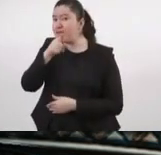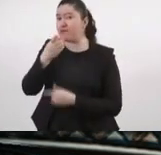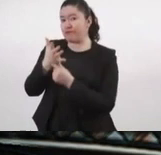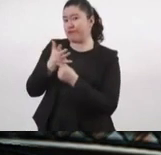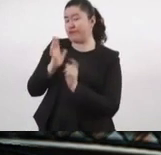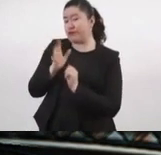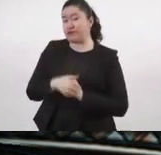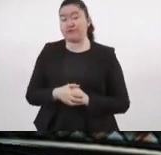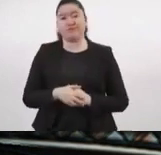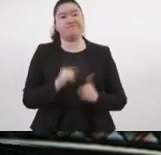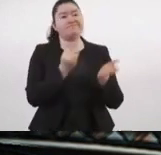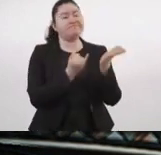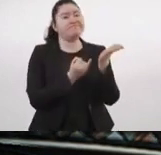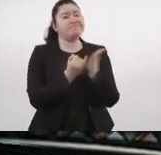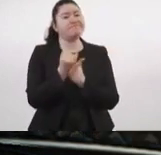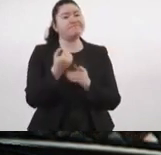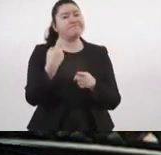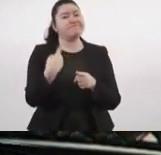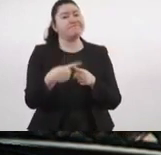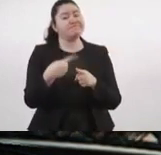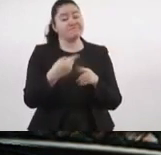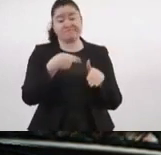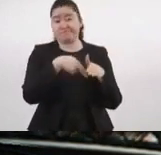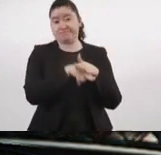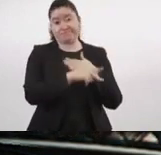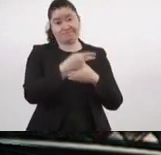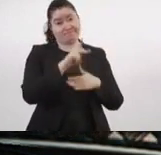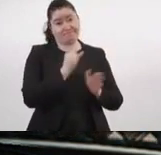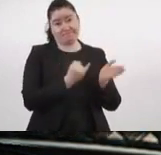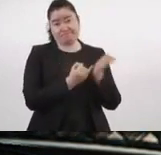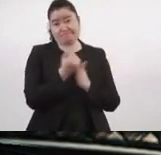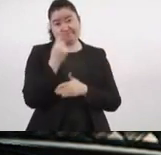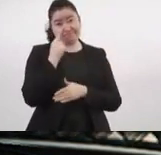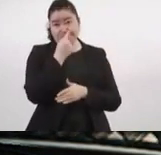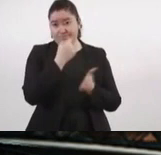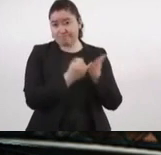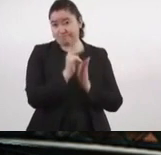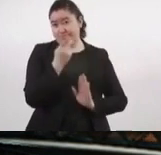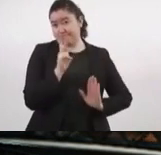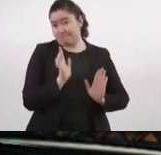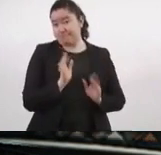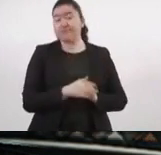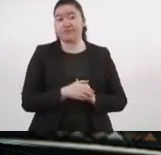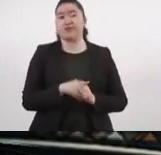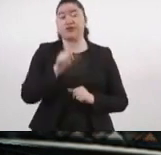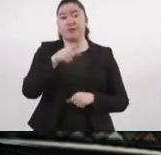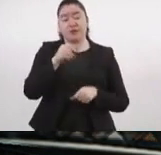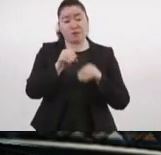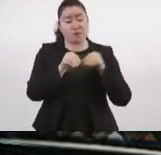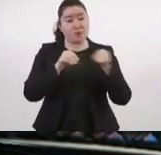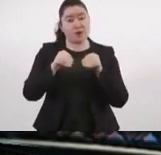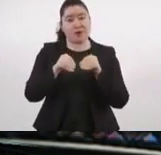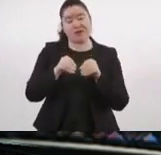La decisión fue del Metro y de Movilidad y del Gestión Integral de